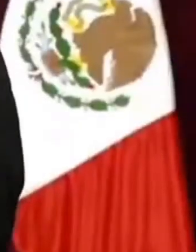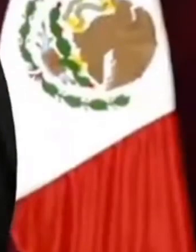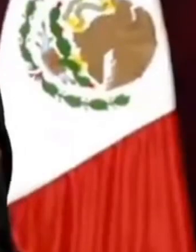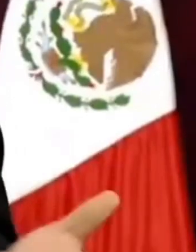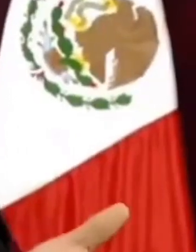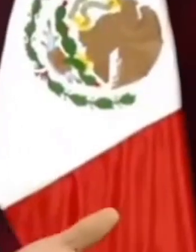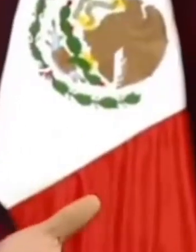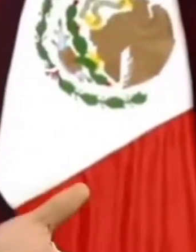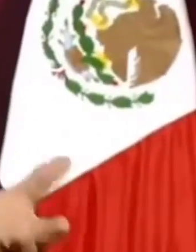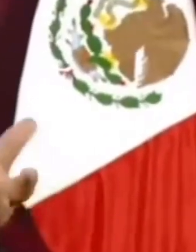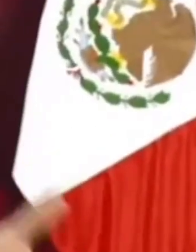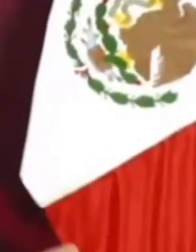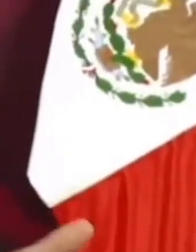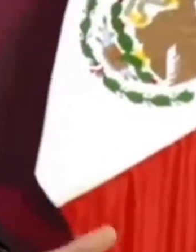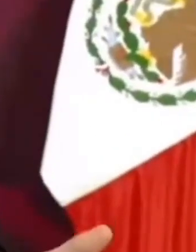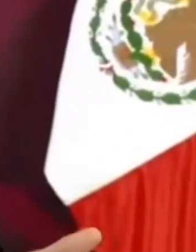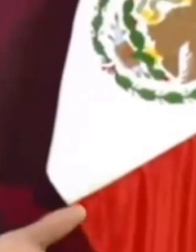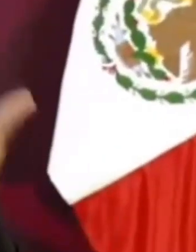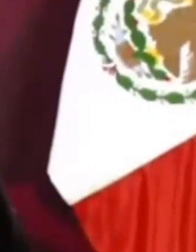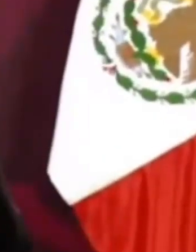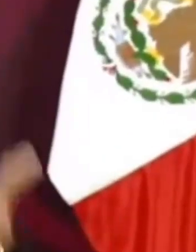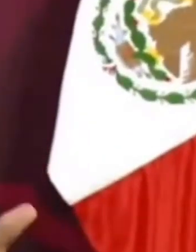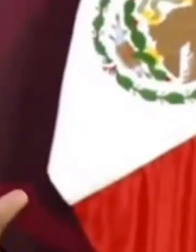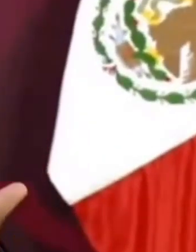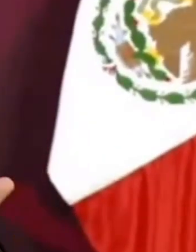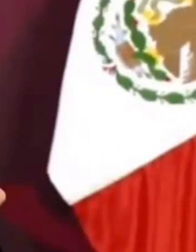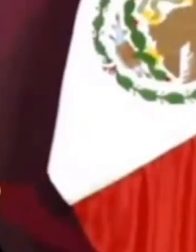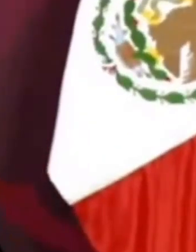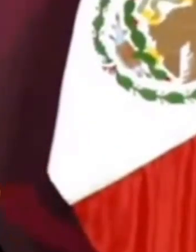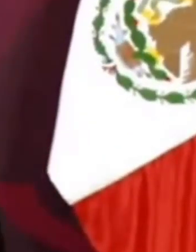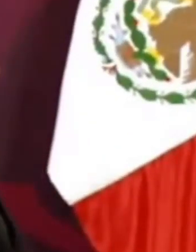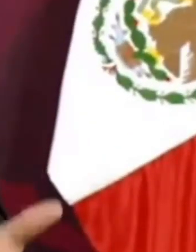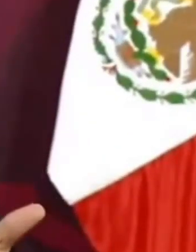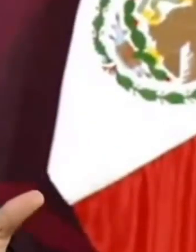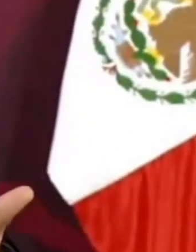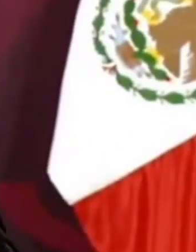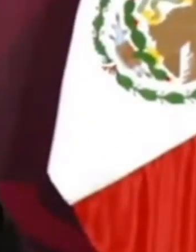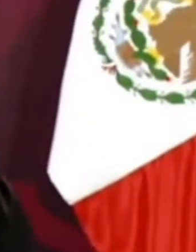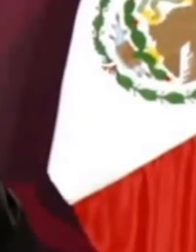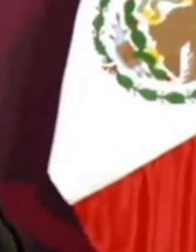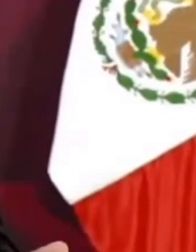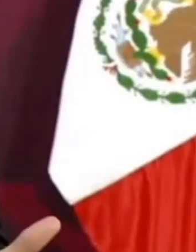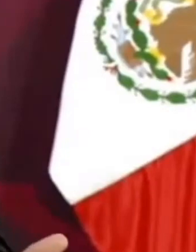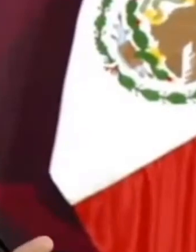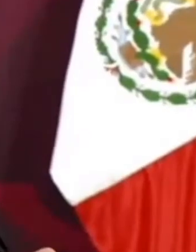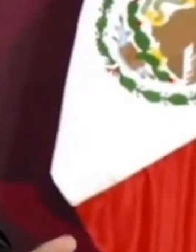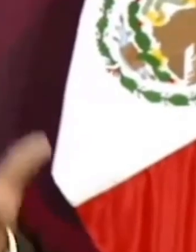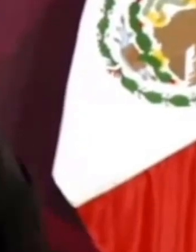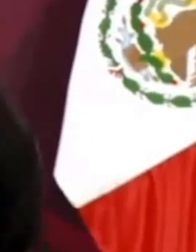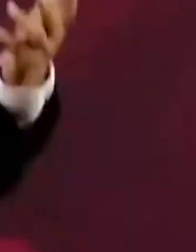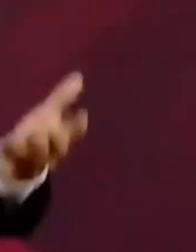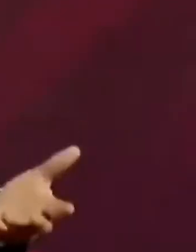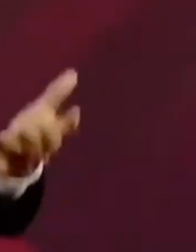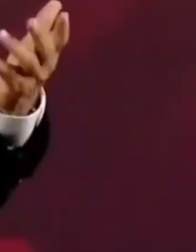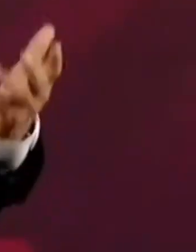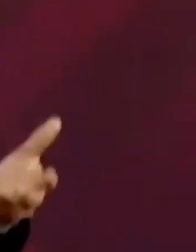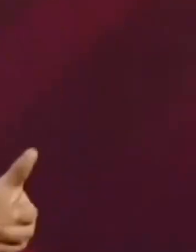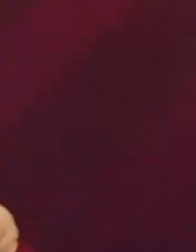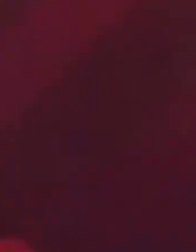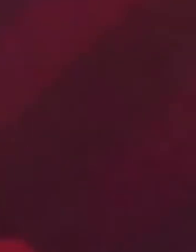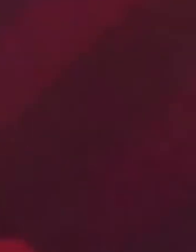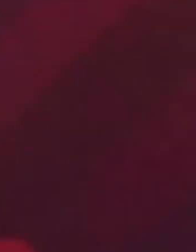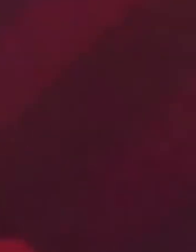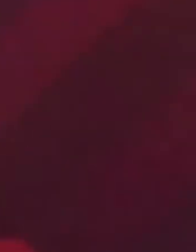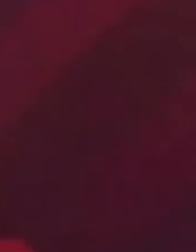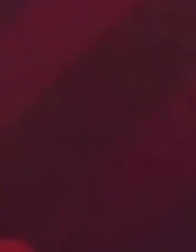porque imagínense, habíamos hablado de política, del por qué, me acuerdo bien.